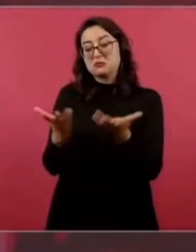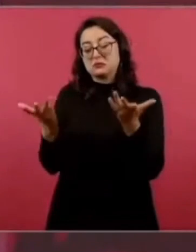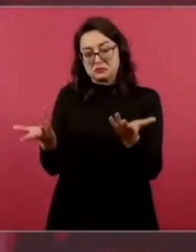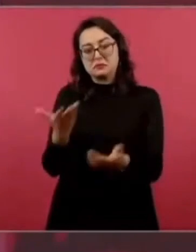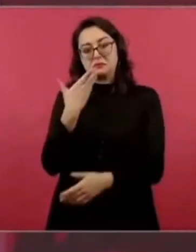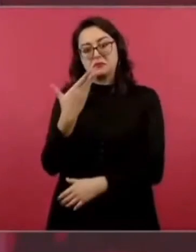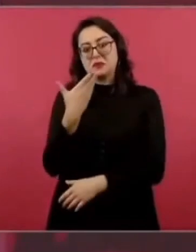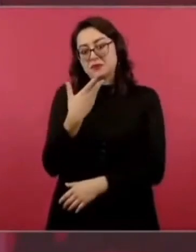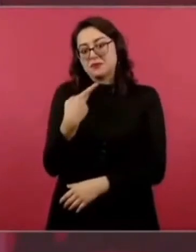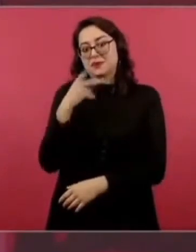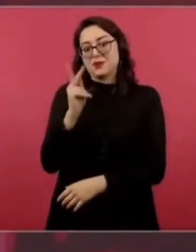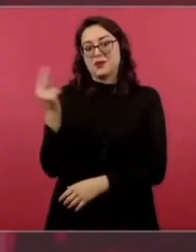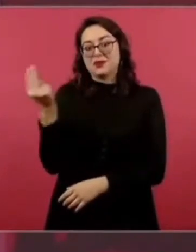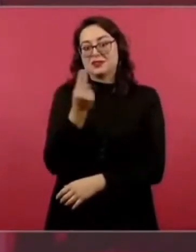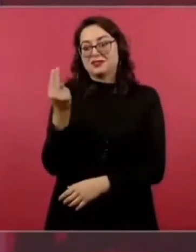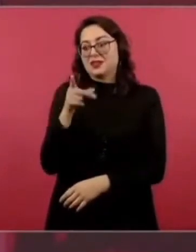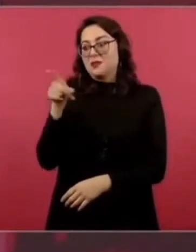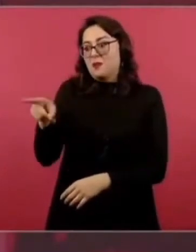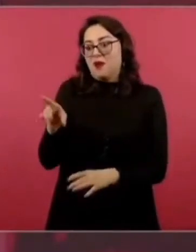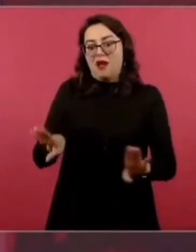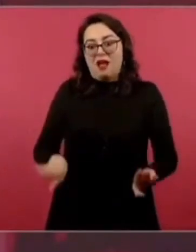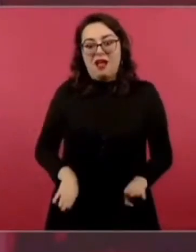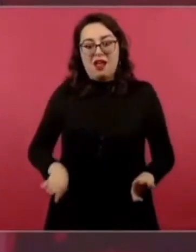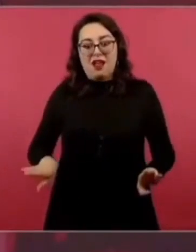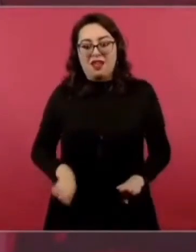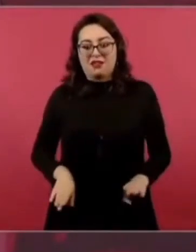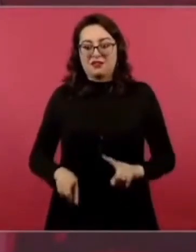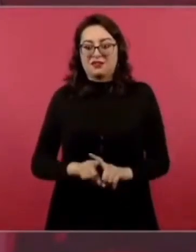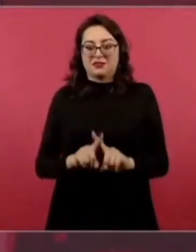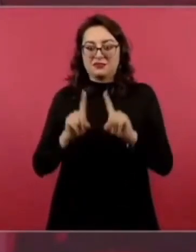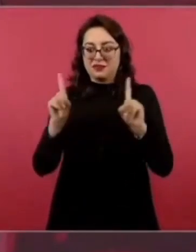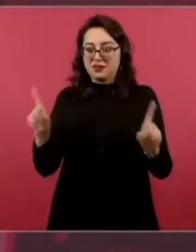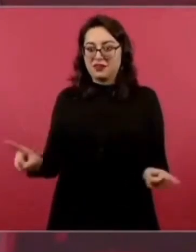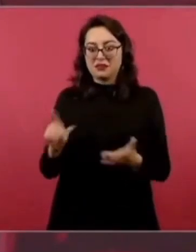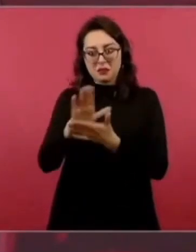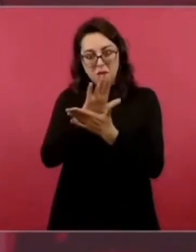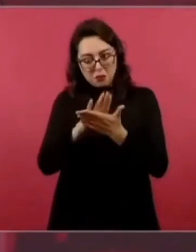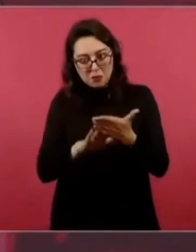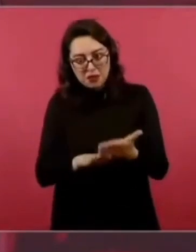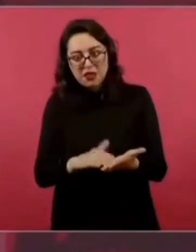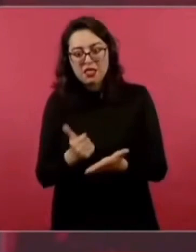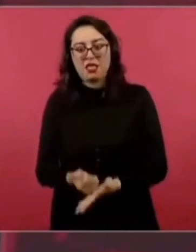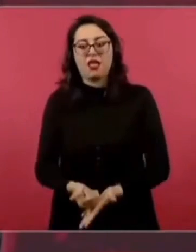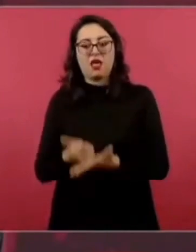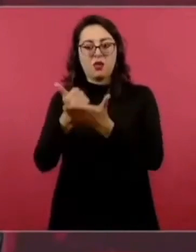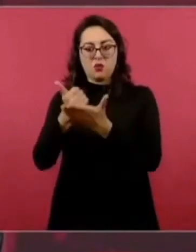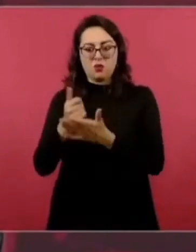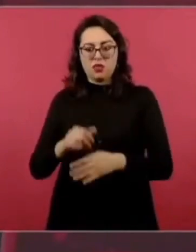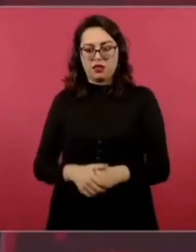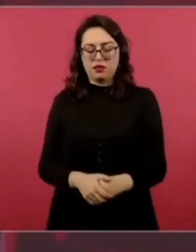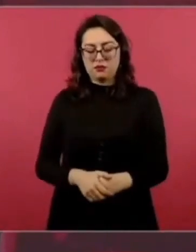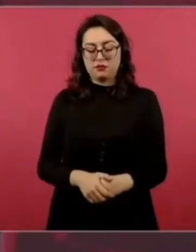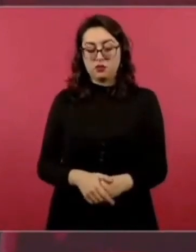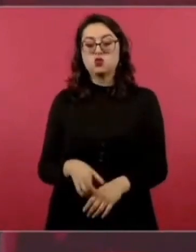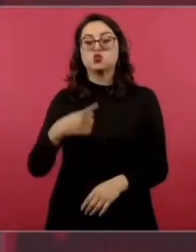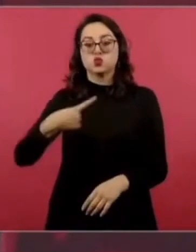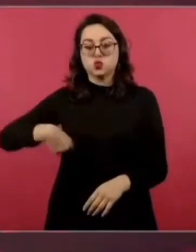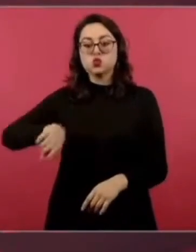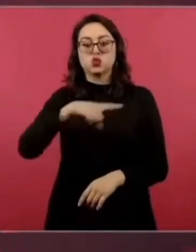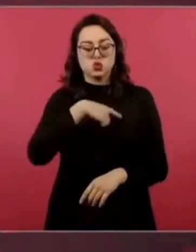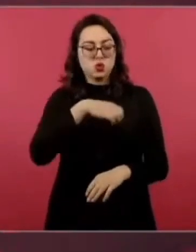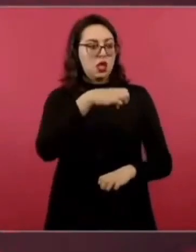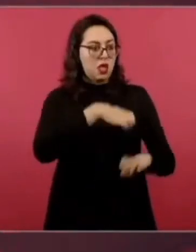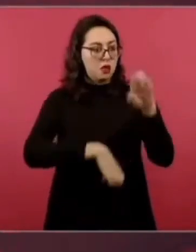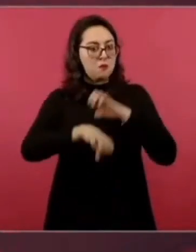a buscar a estas empresas las hereras son muy